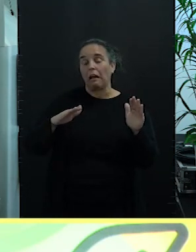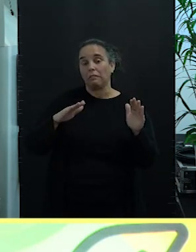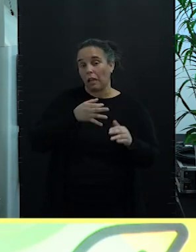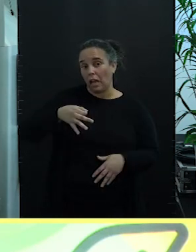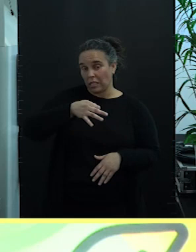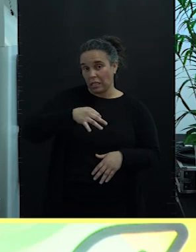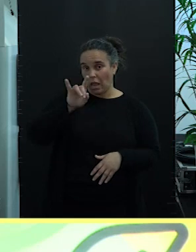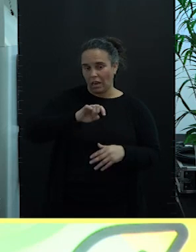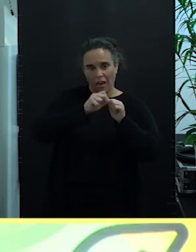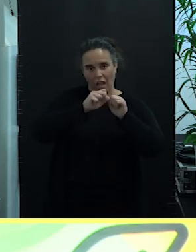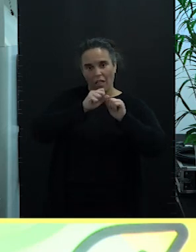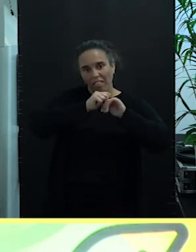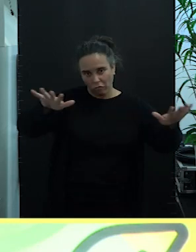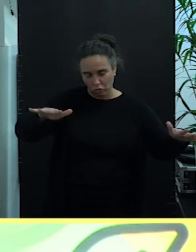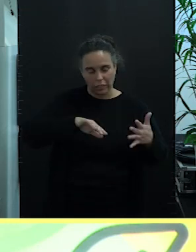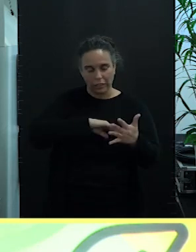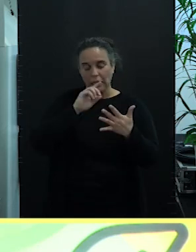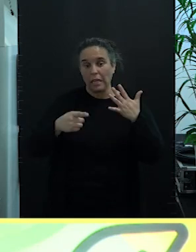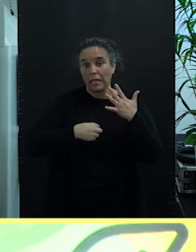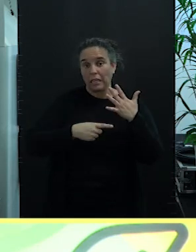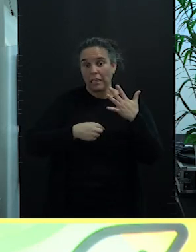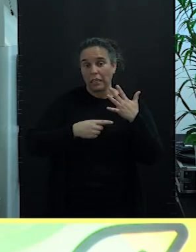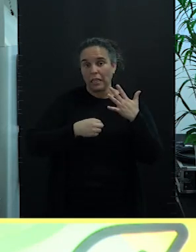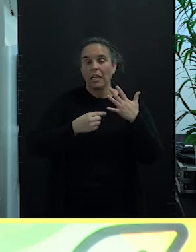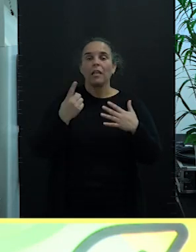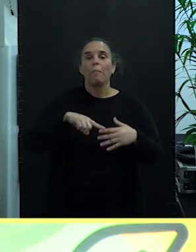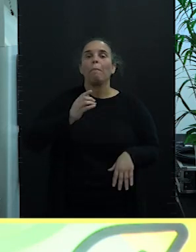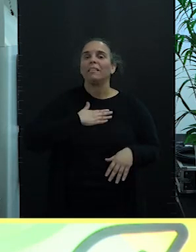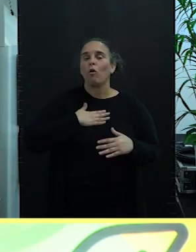El 6 es divulgar el patrimonio náutico.